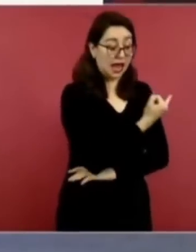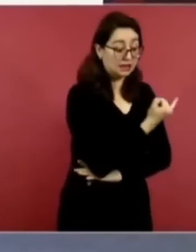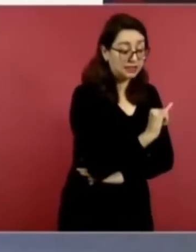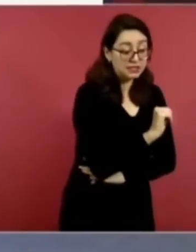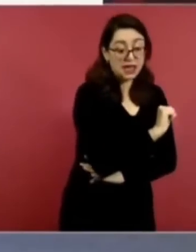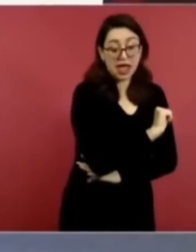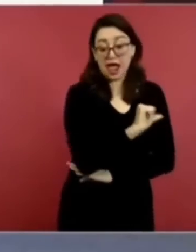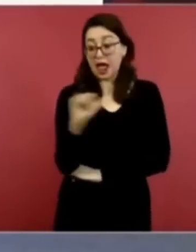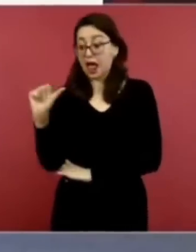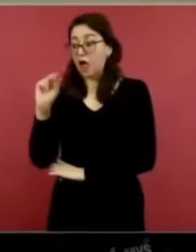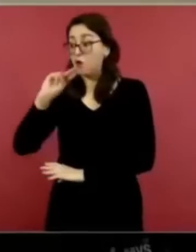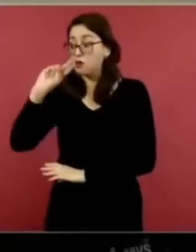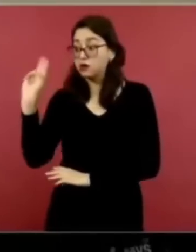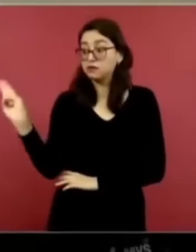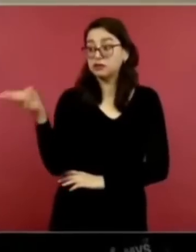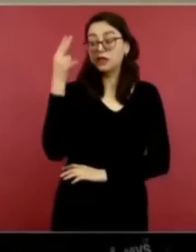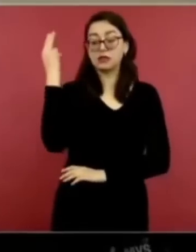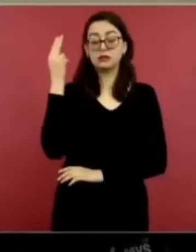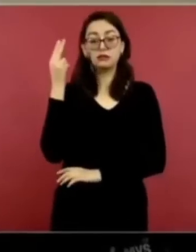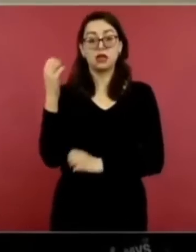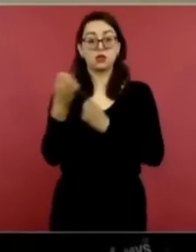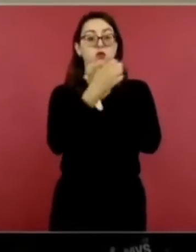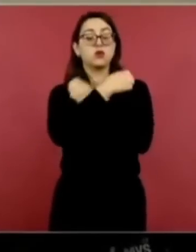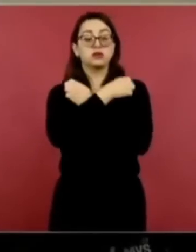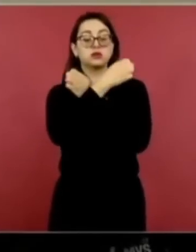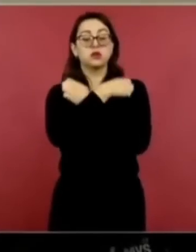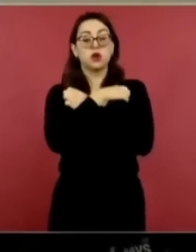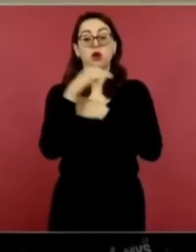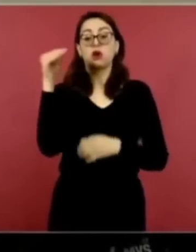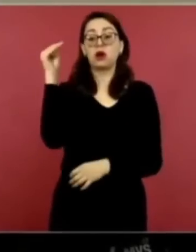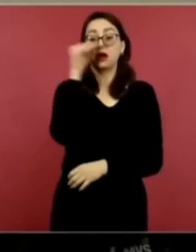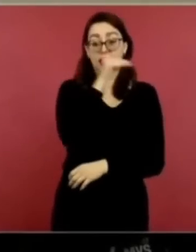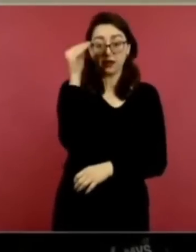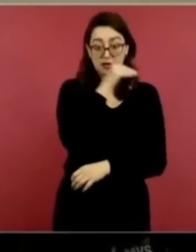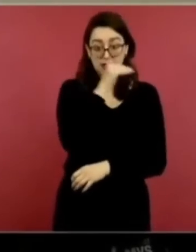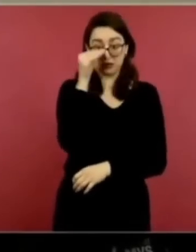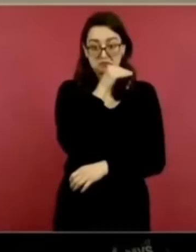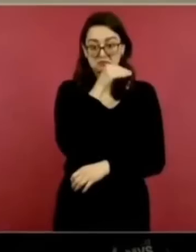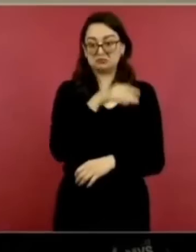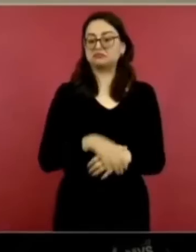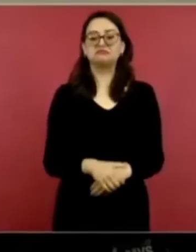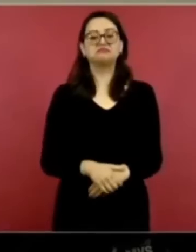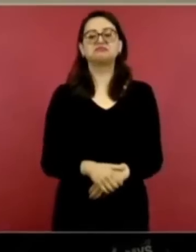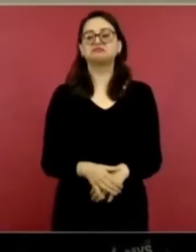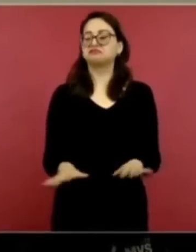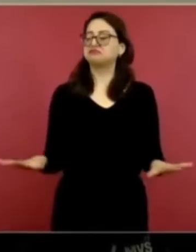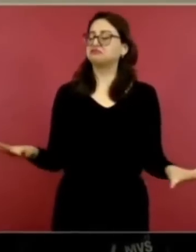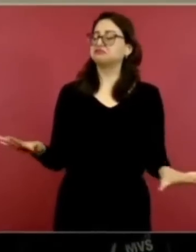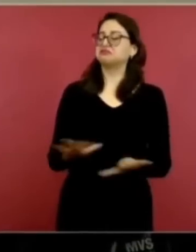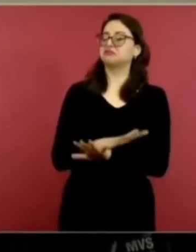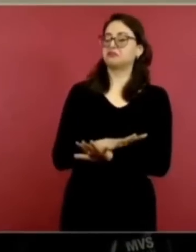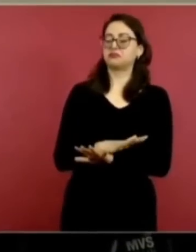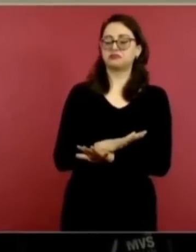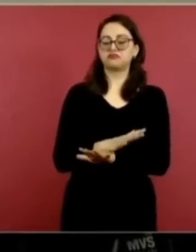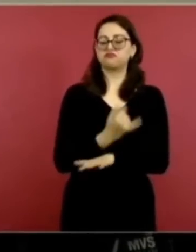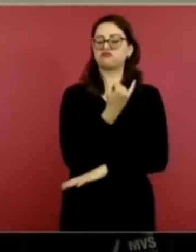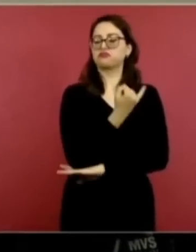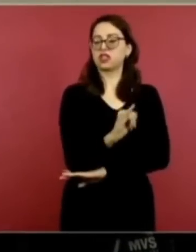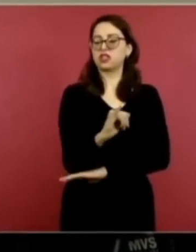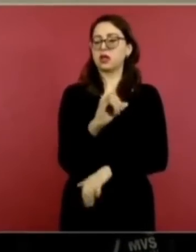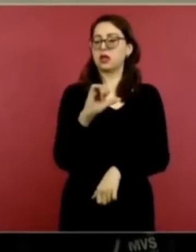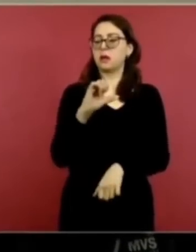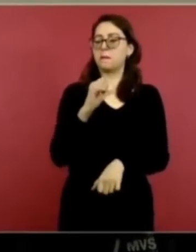¿Qué hicieron con la reforma? Acotaron la gratuidad nada más a educación básica.